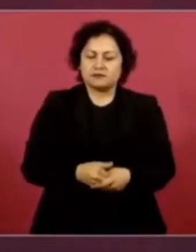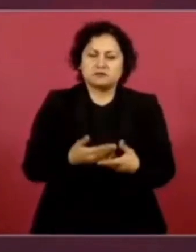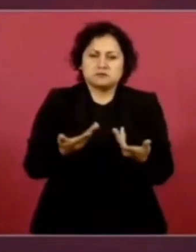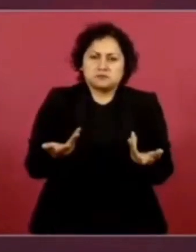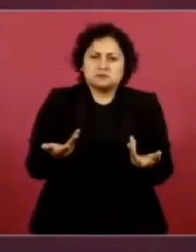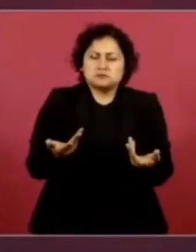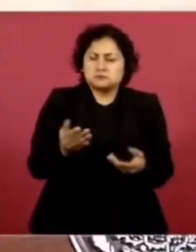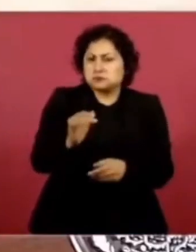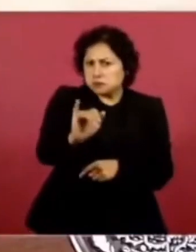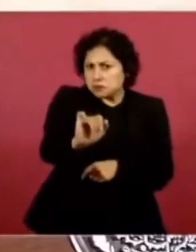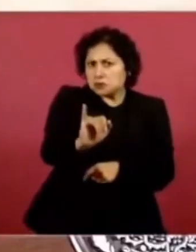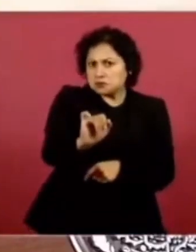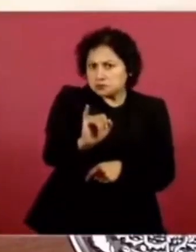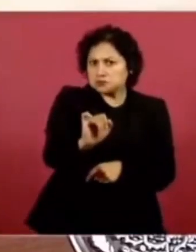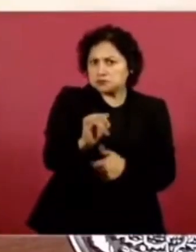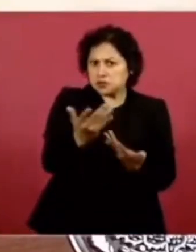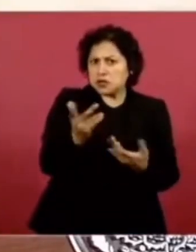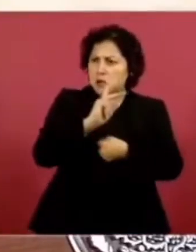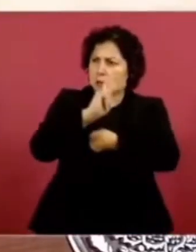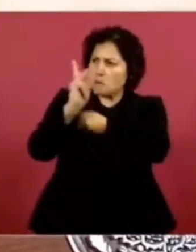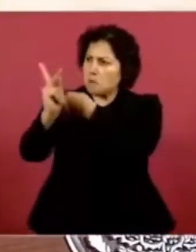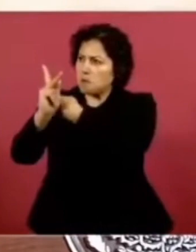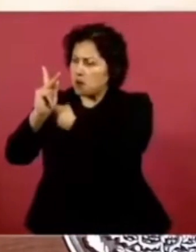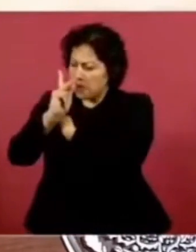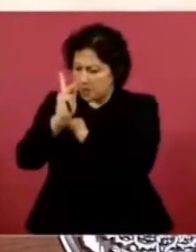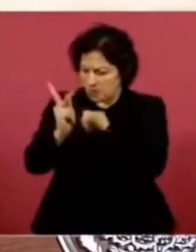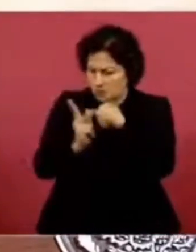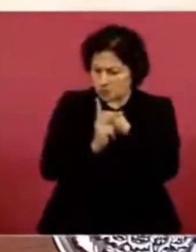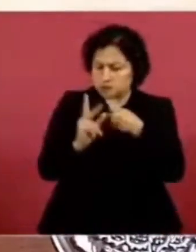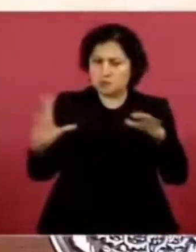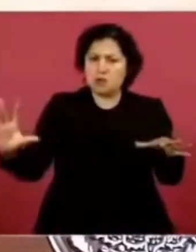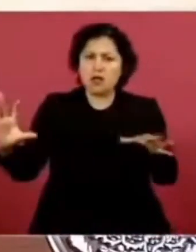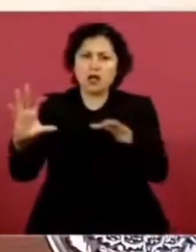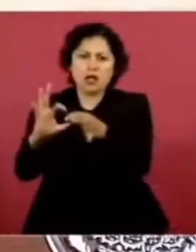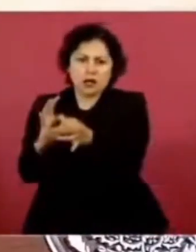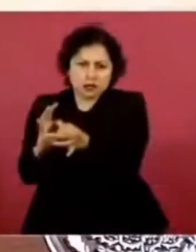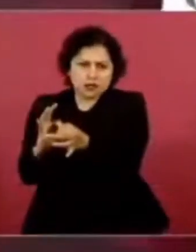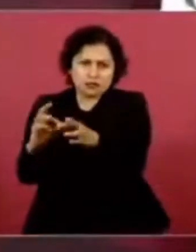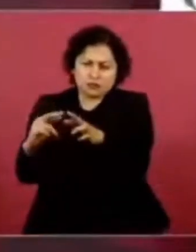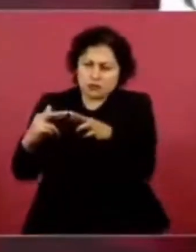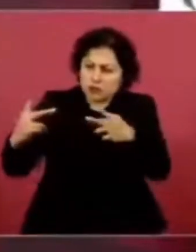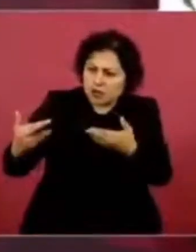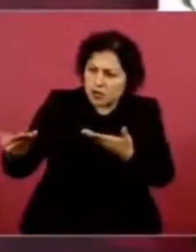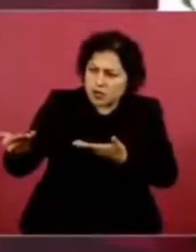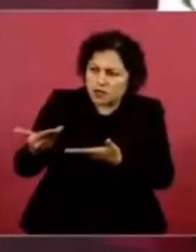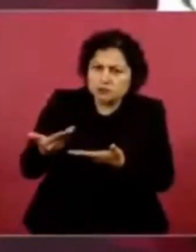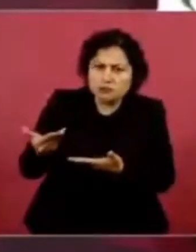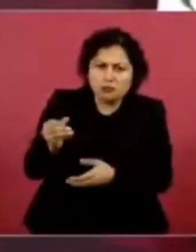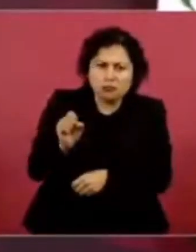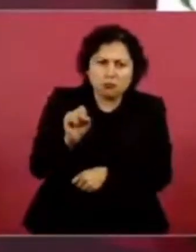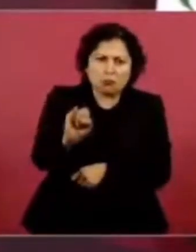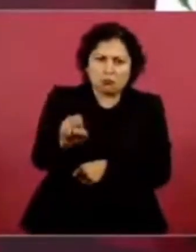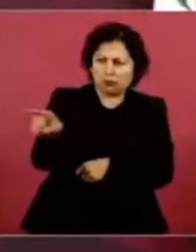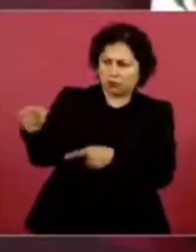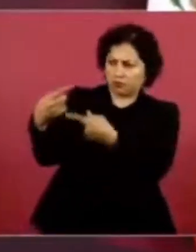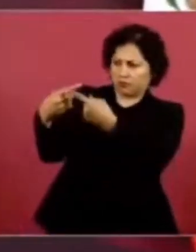diplomáticas con las diferencias como las tenemos